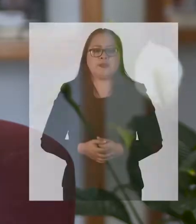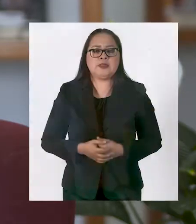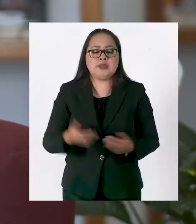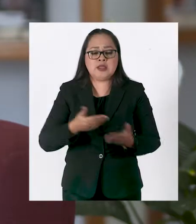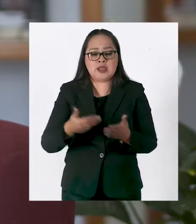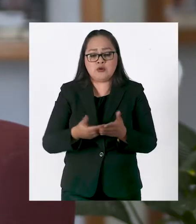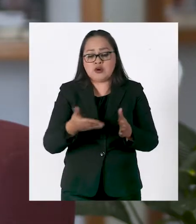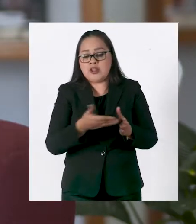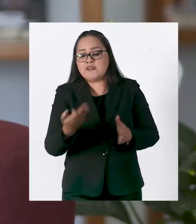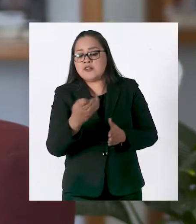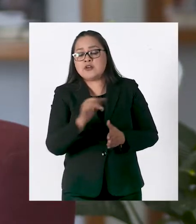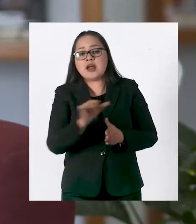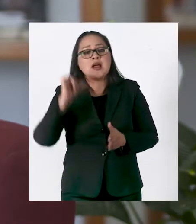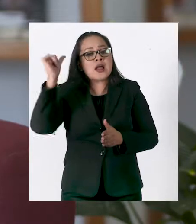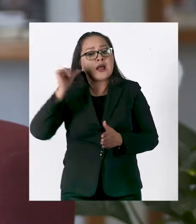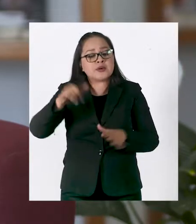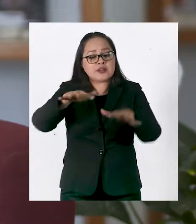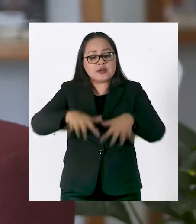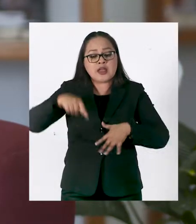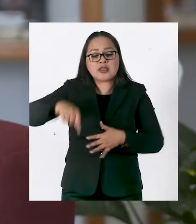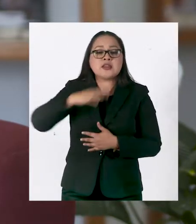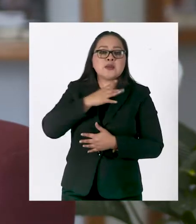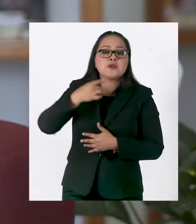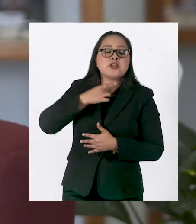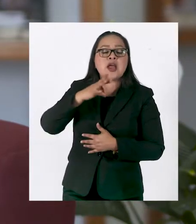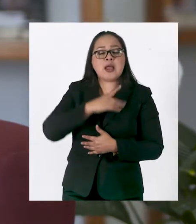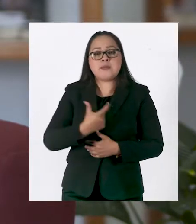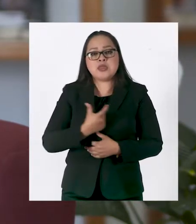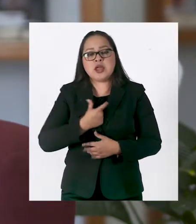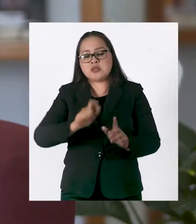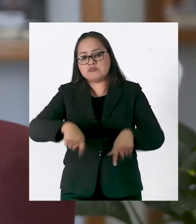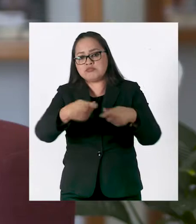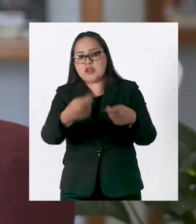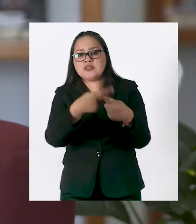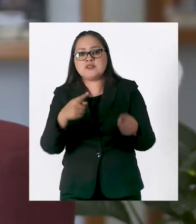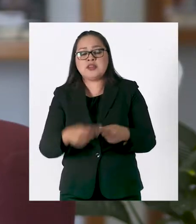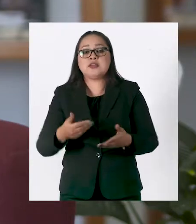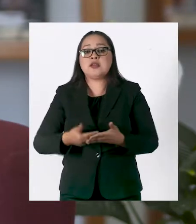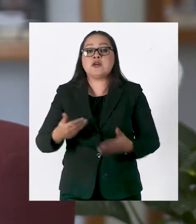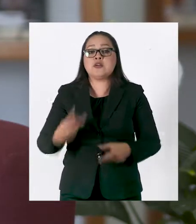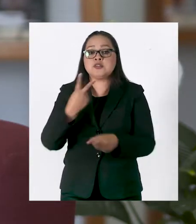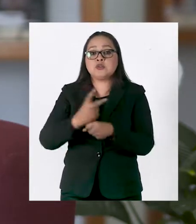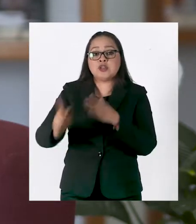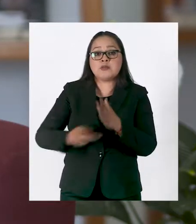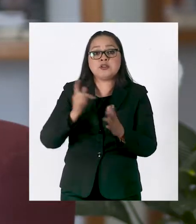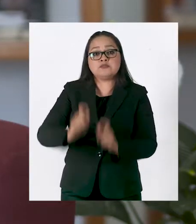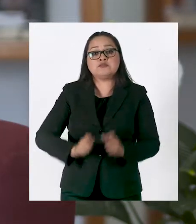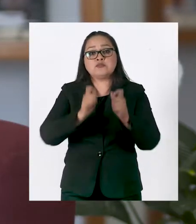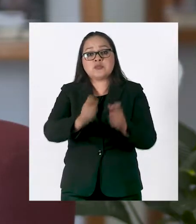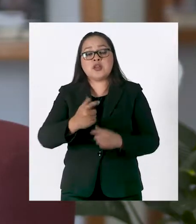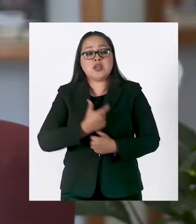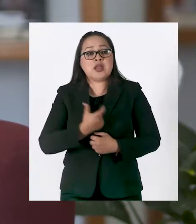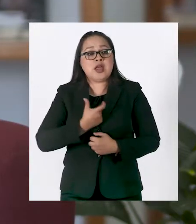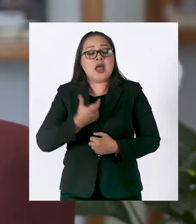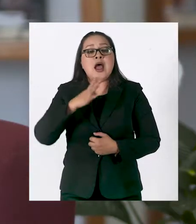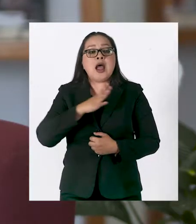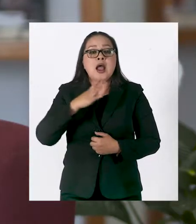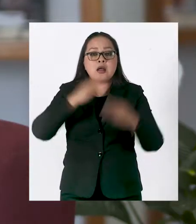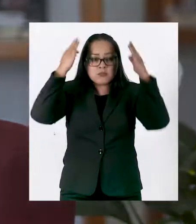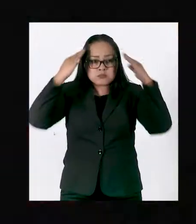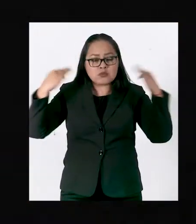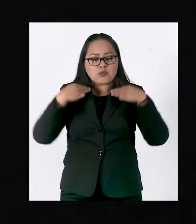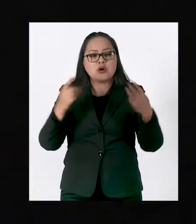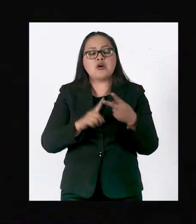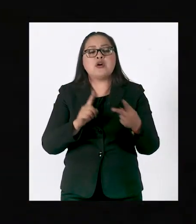Este periodo el Pleno de la Cámara de Diputados entregará también otras medallas. Por segunda ocasión se otorgarán las preceas